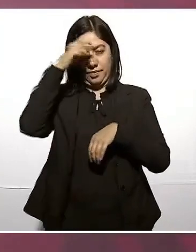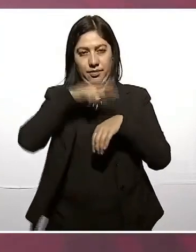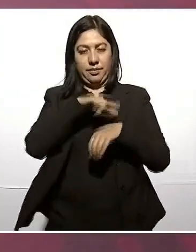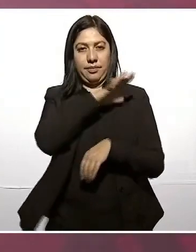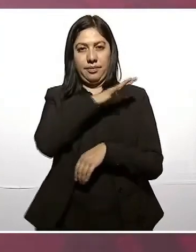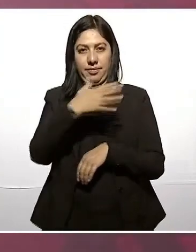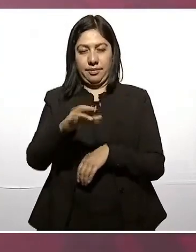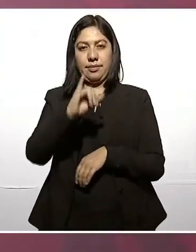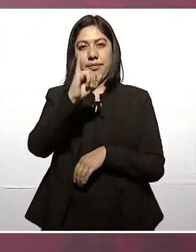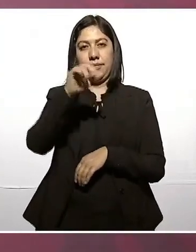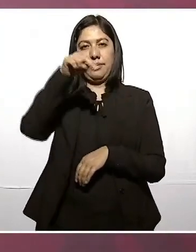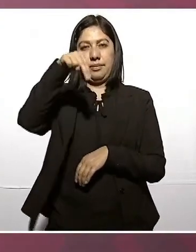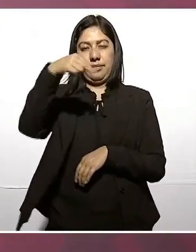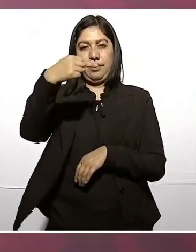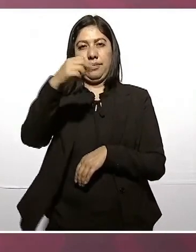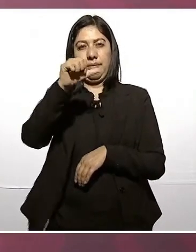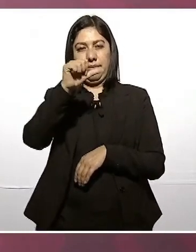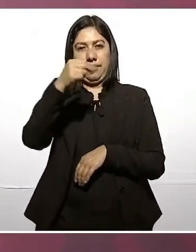Maestro.